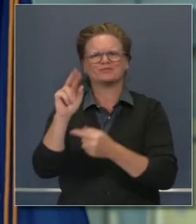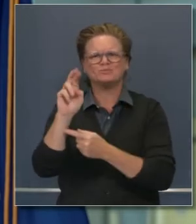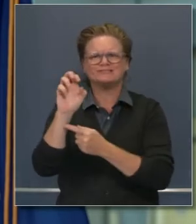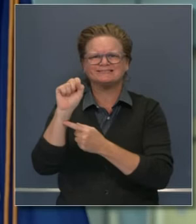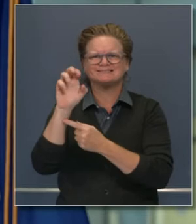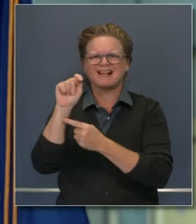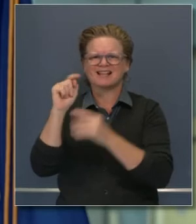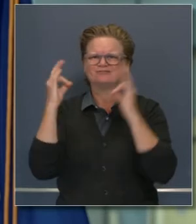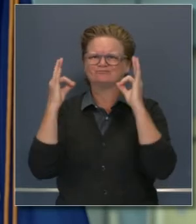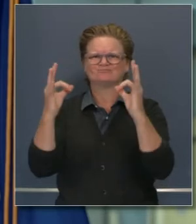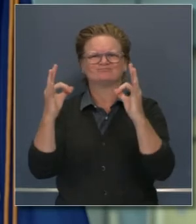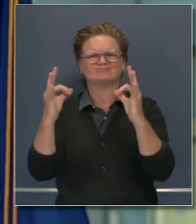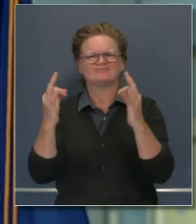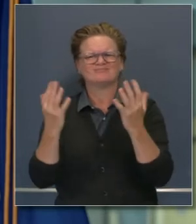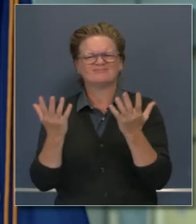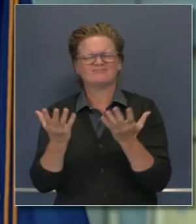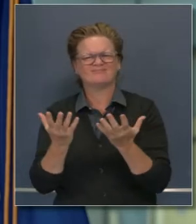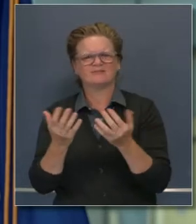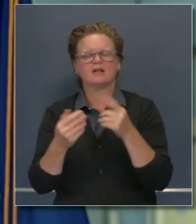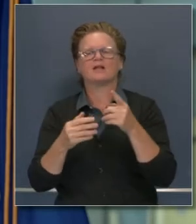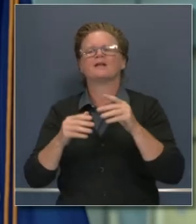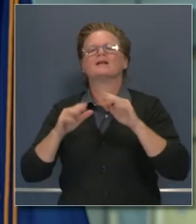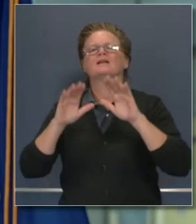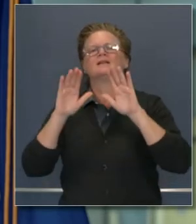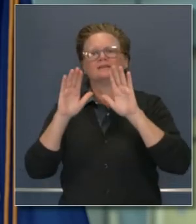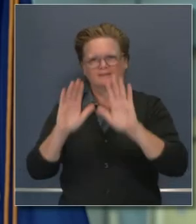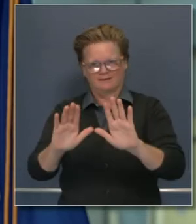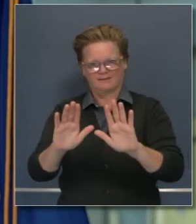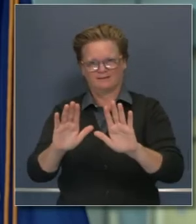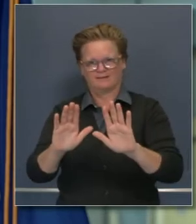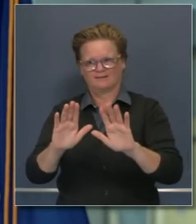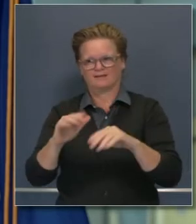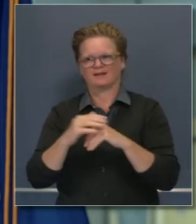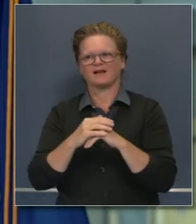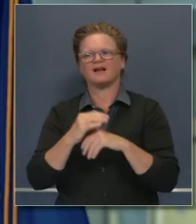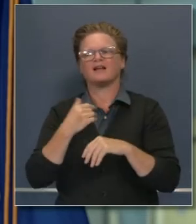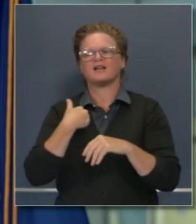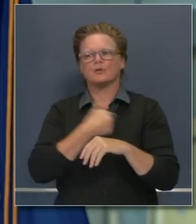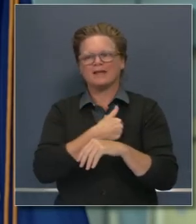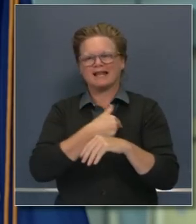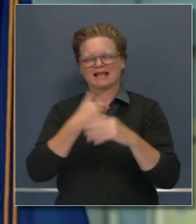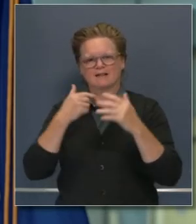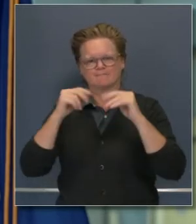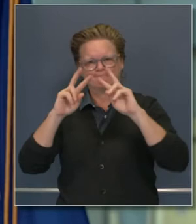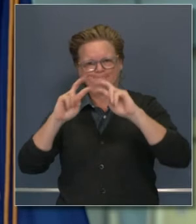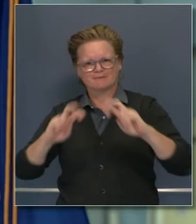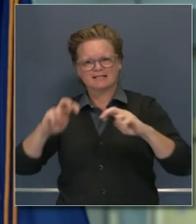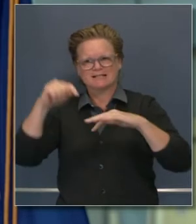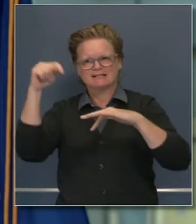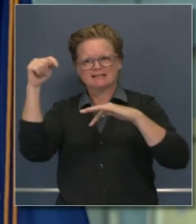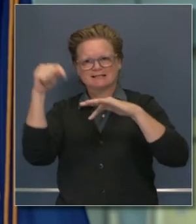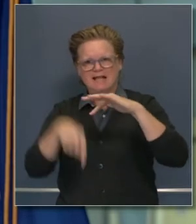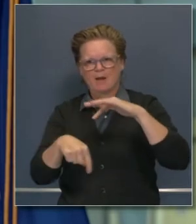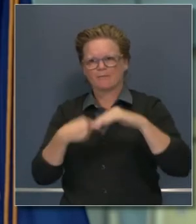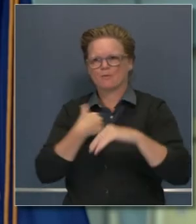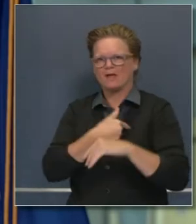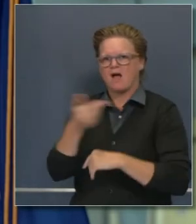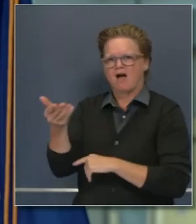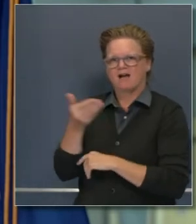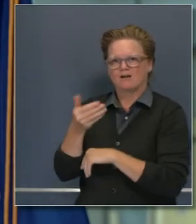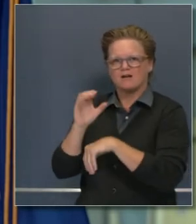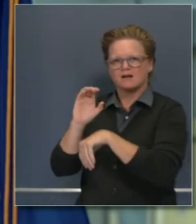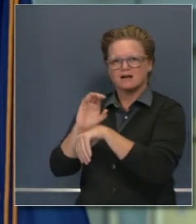corto, mediano y largo, lo que anunciamos hoy. Hemos realizado un proceso minucioso con un